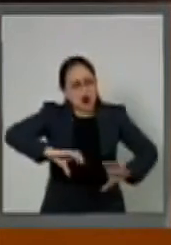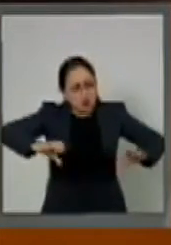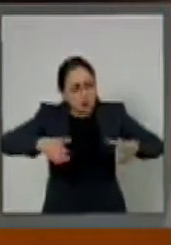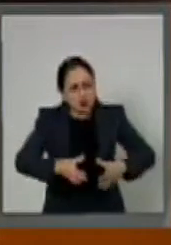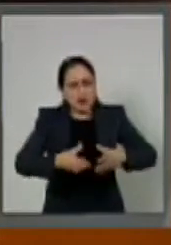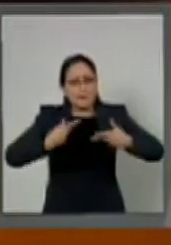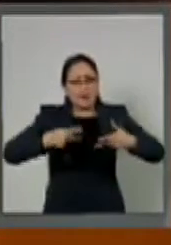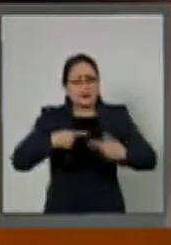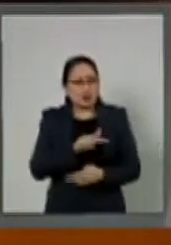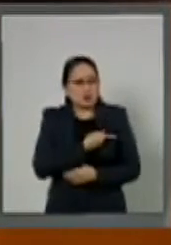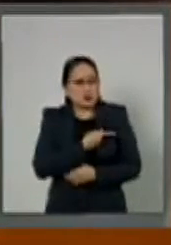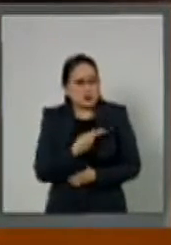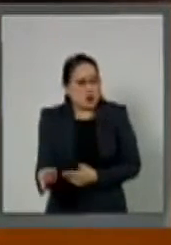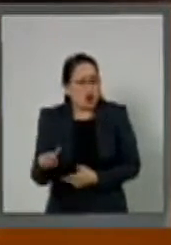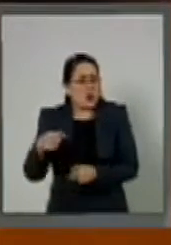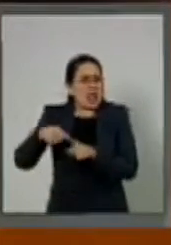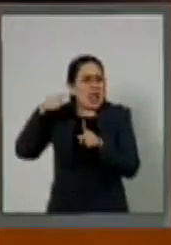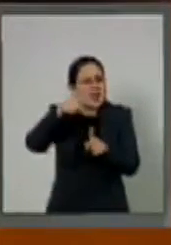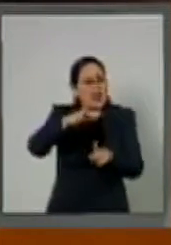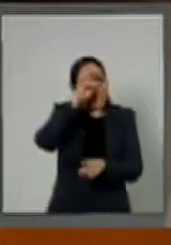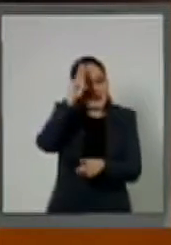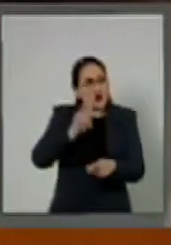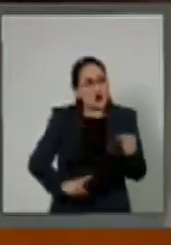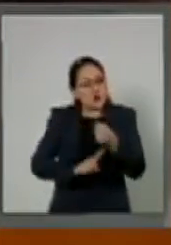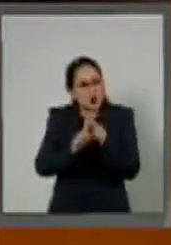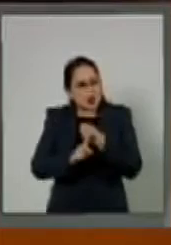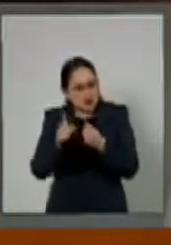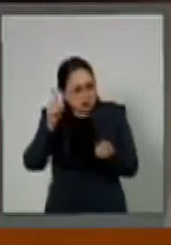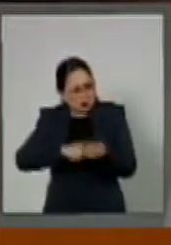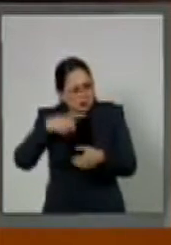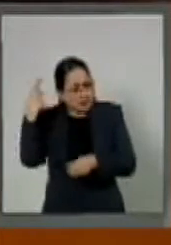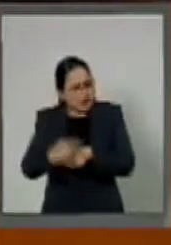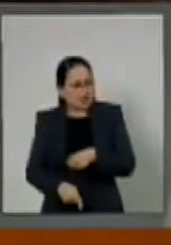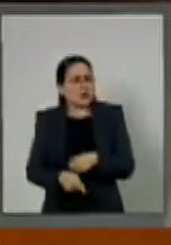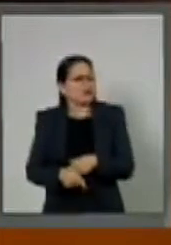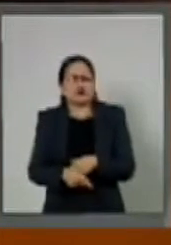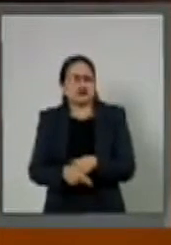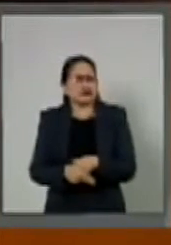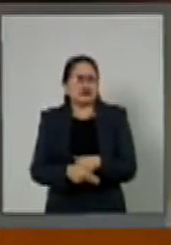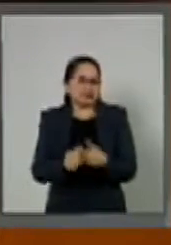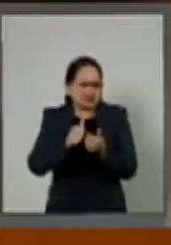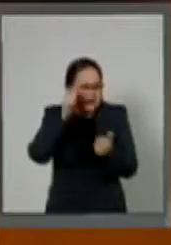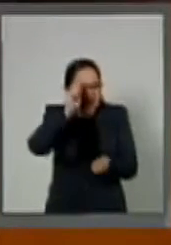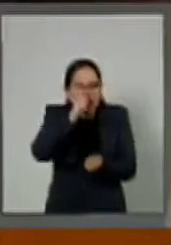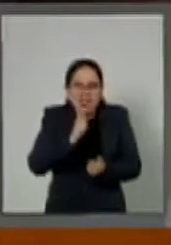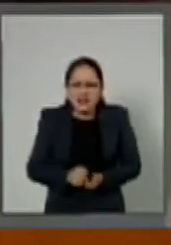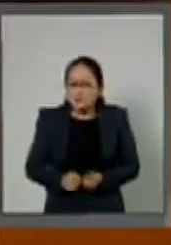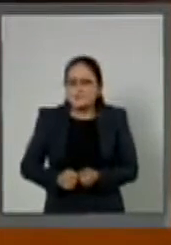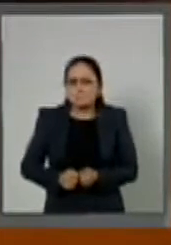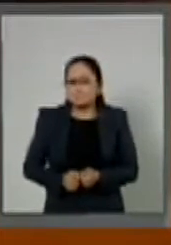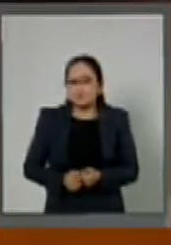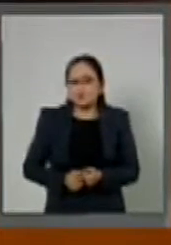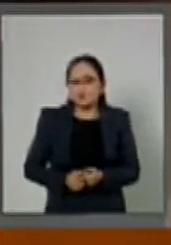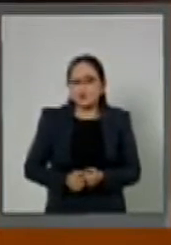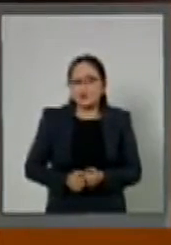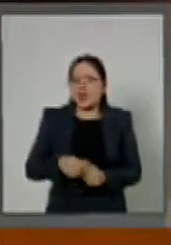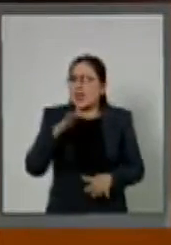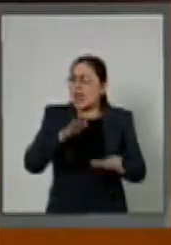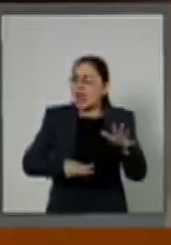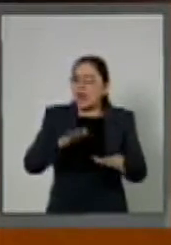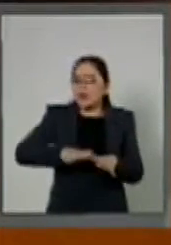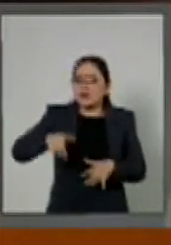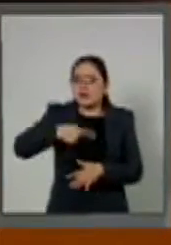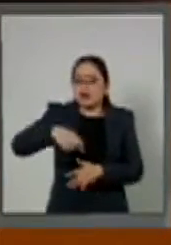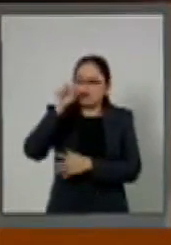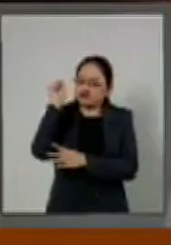está la gente más pobre, la gente más vulnerable e inclusive a veces se bajaba, se bajaba